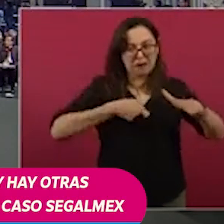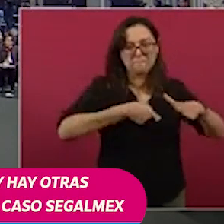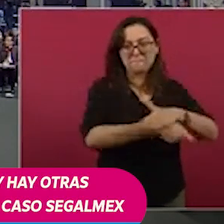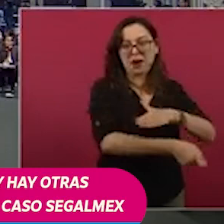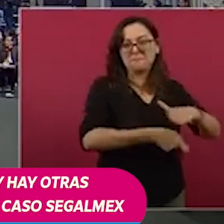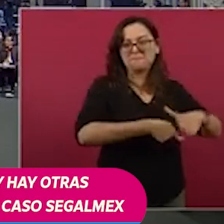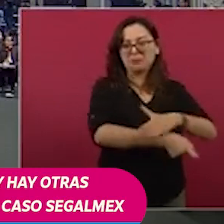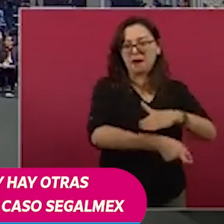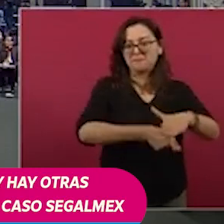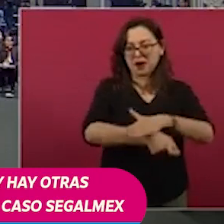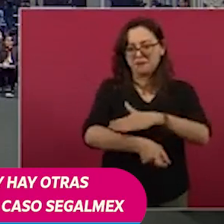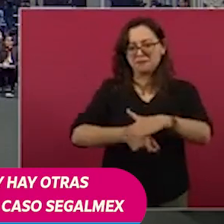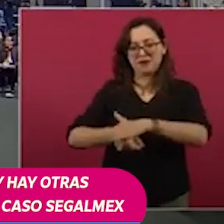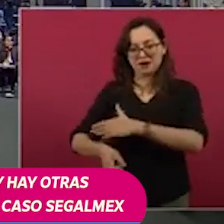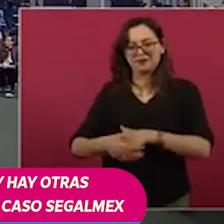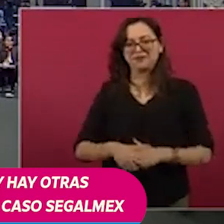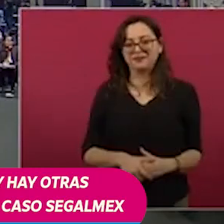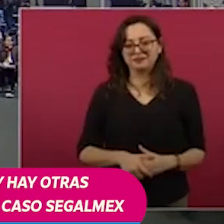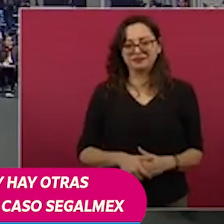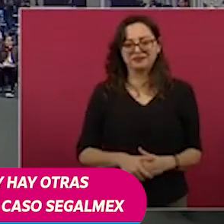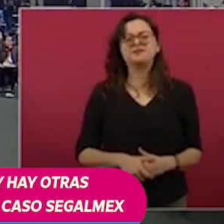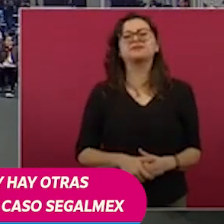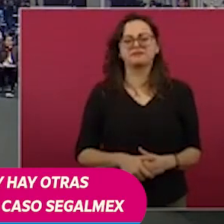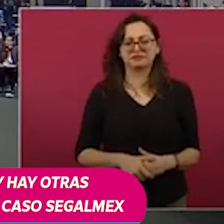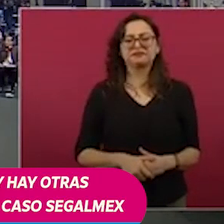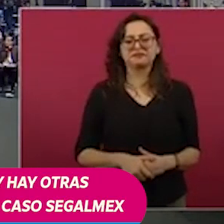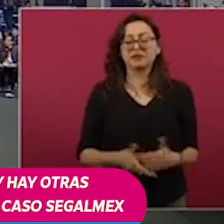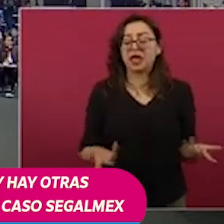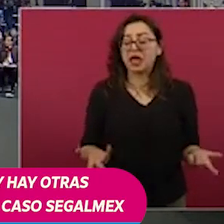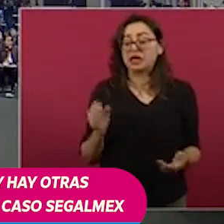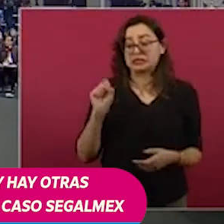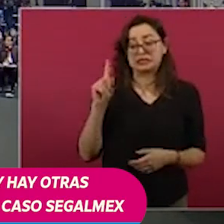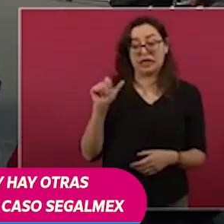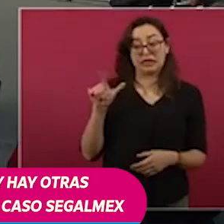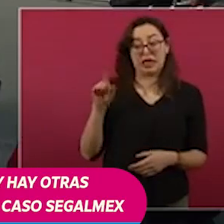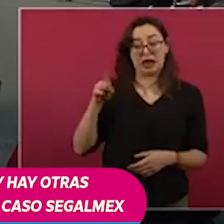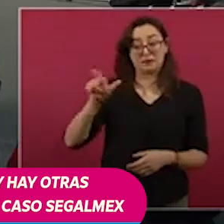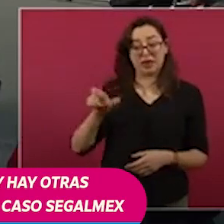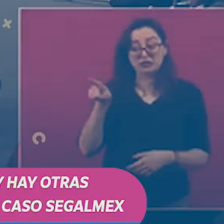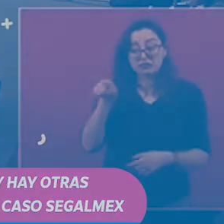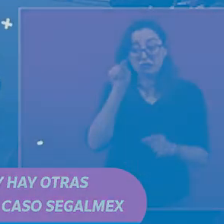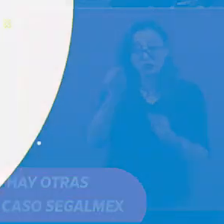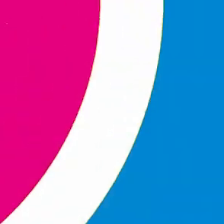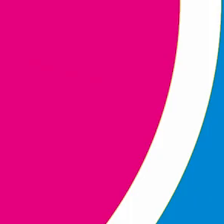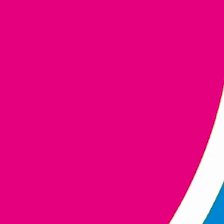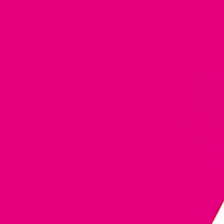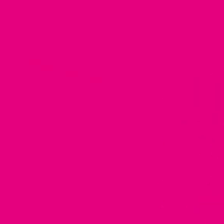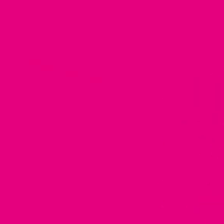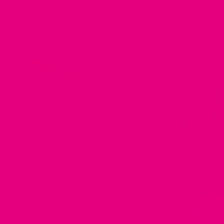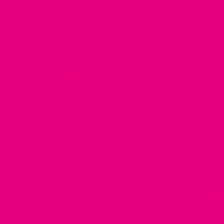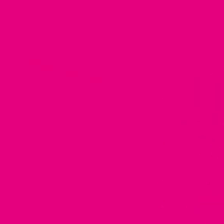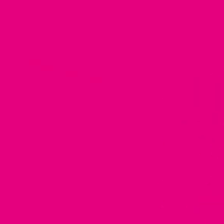entonces se va a castigar a los de Segalmex. ¿Y se va a estar informando? Sí, y se va a estar informando. Gracias. Gracias. Gracias. Gracias. Gracias.